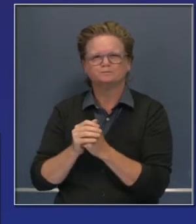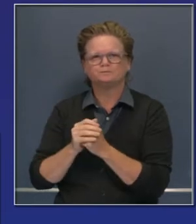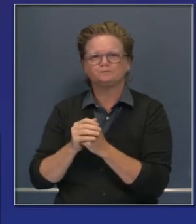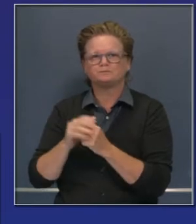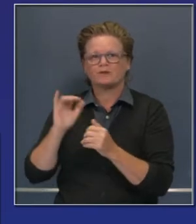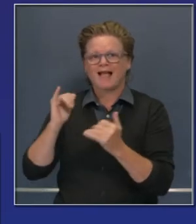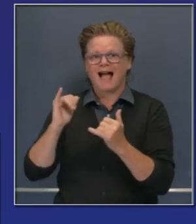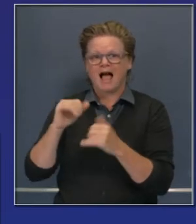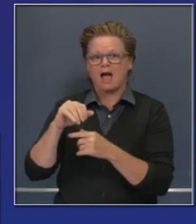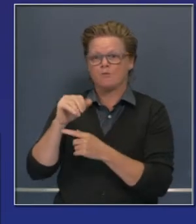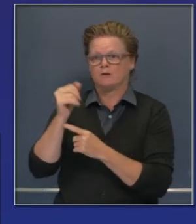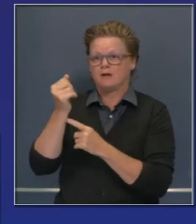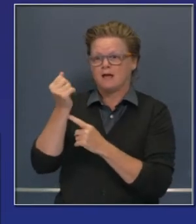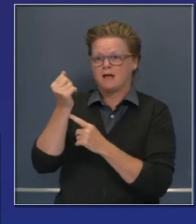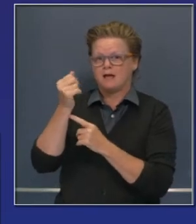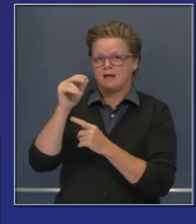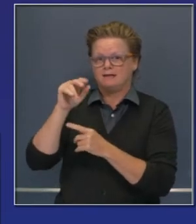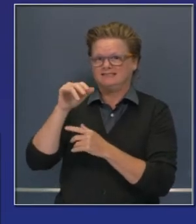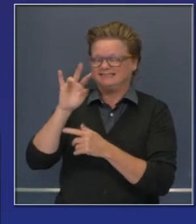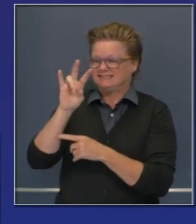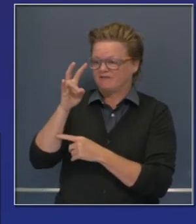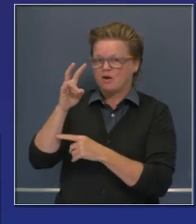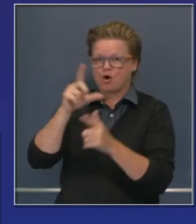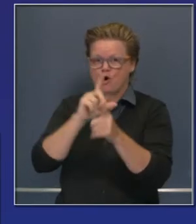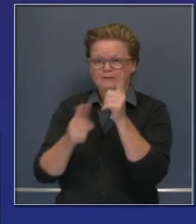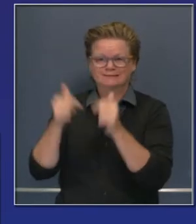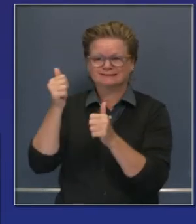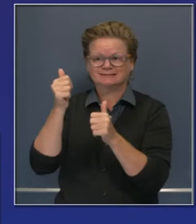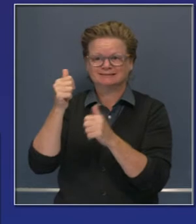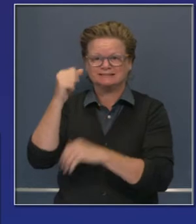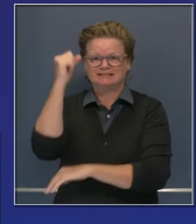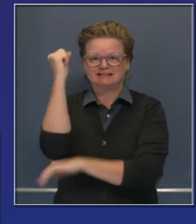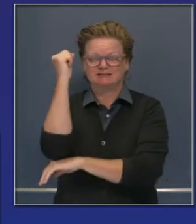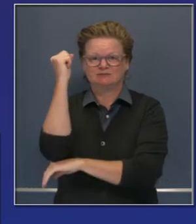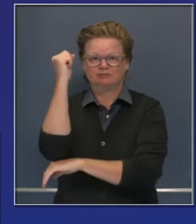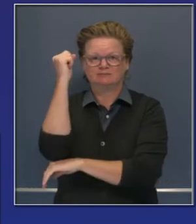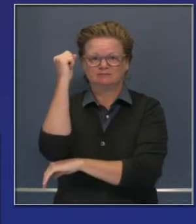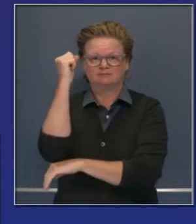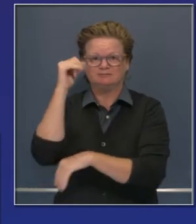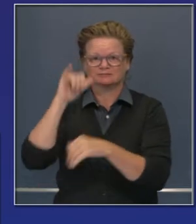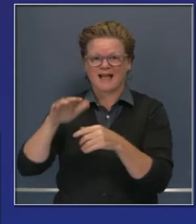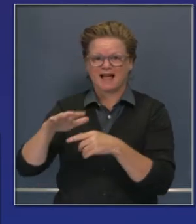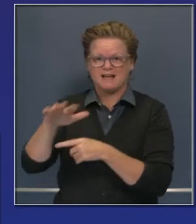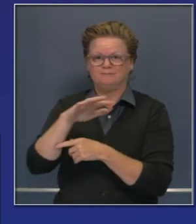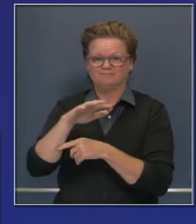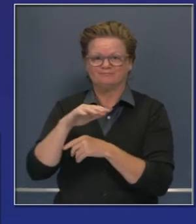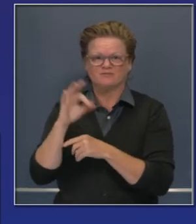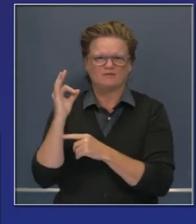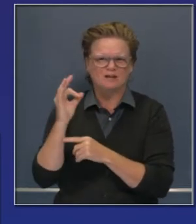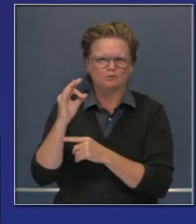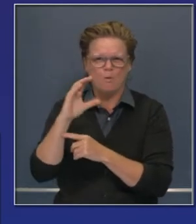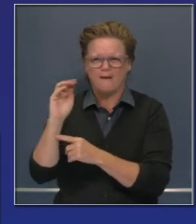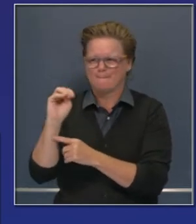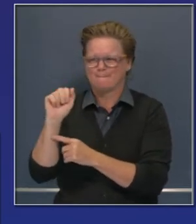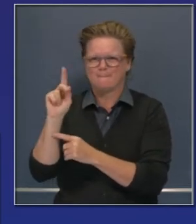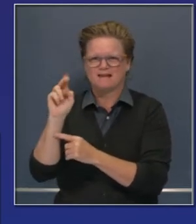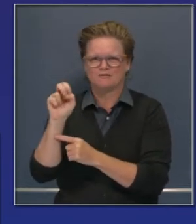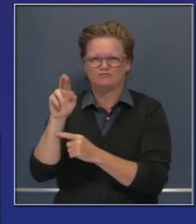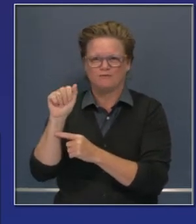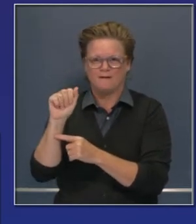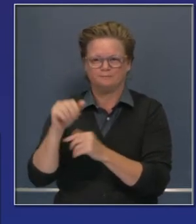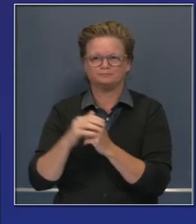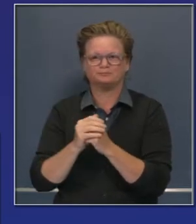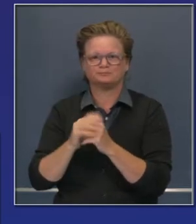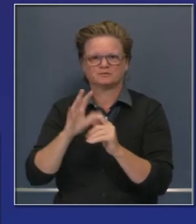es el séptimo incendio más grande en California, en la historia de California. Un incendio que impacta partes del